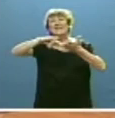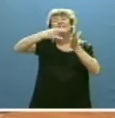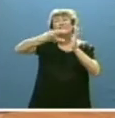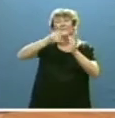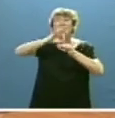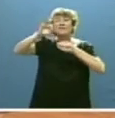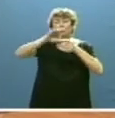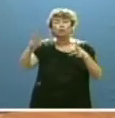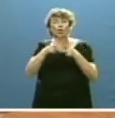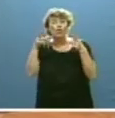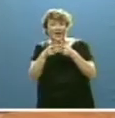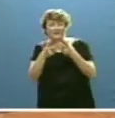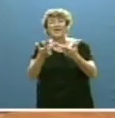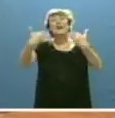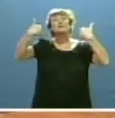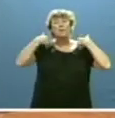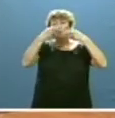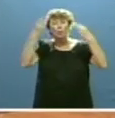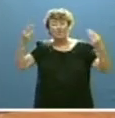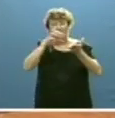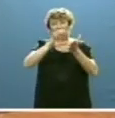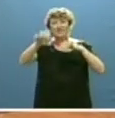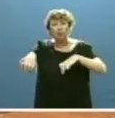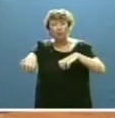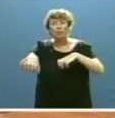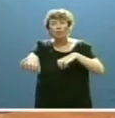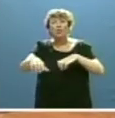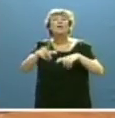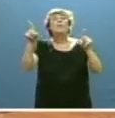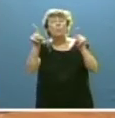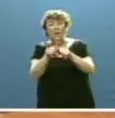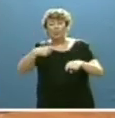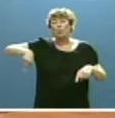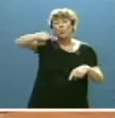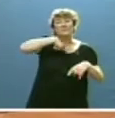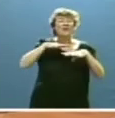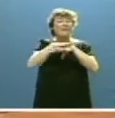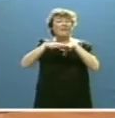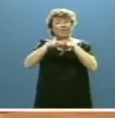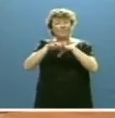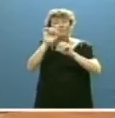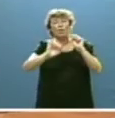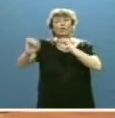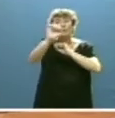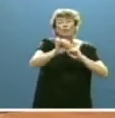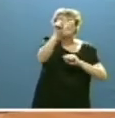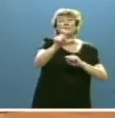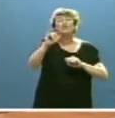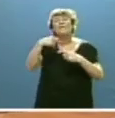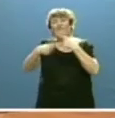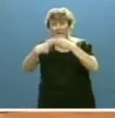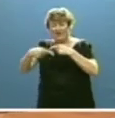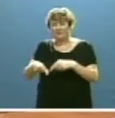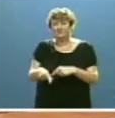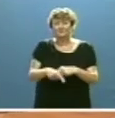servicios sociales de responsabilidad pública de Castilla y León como a nuestra red de protección a las personas y familias.